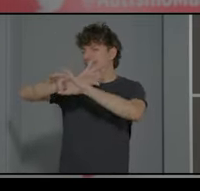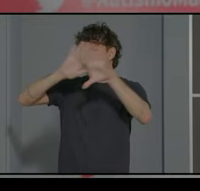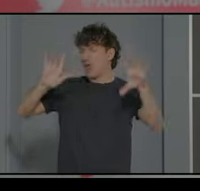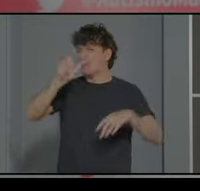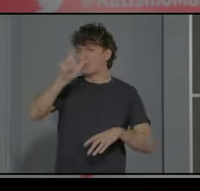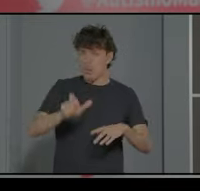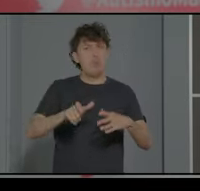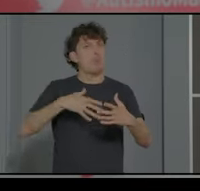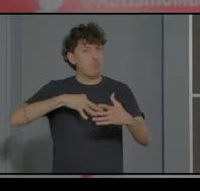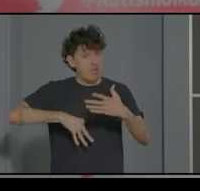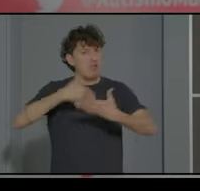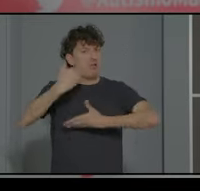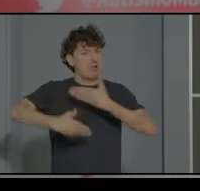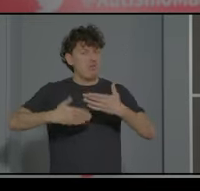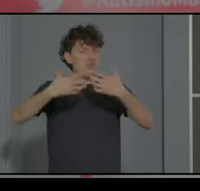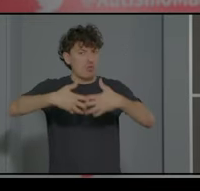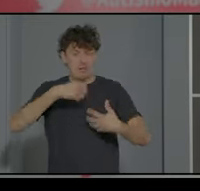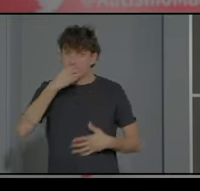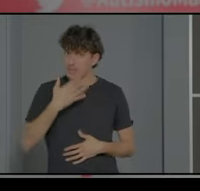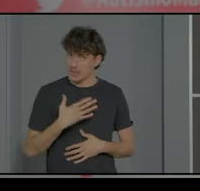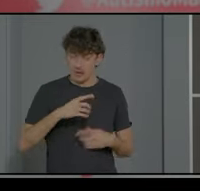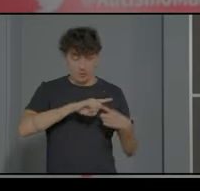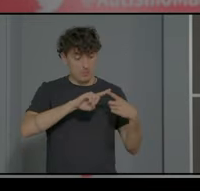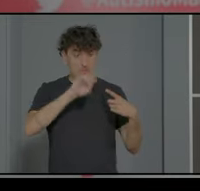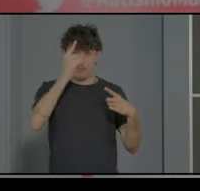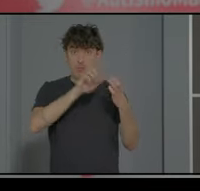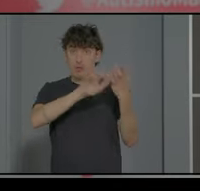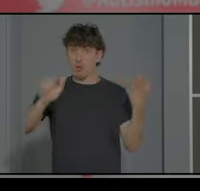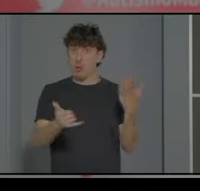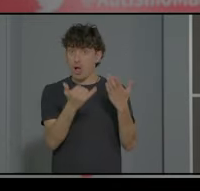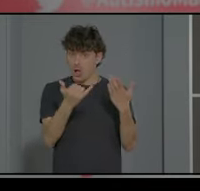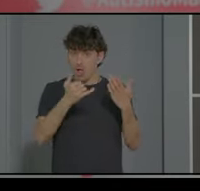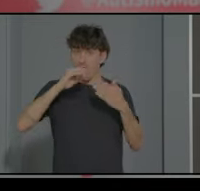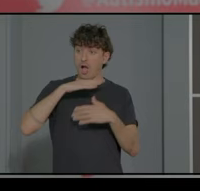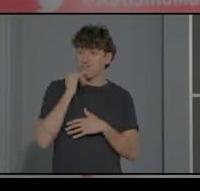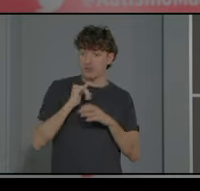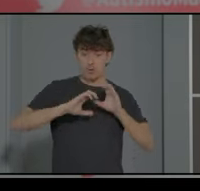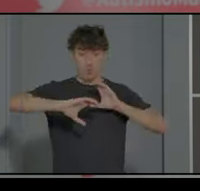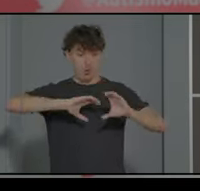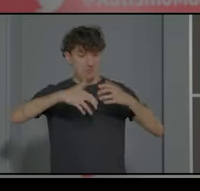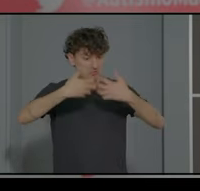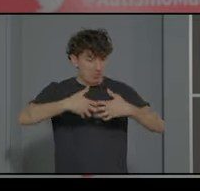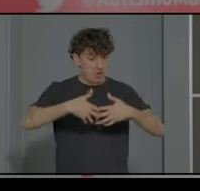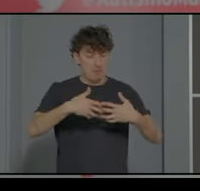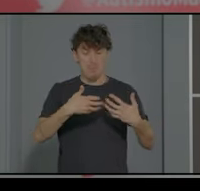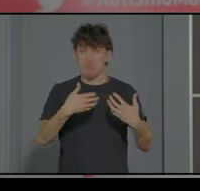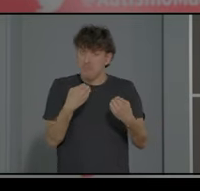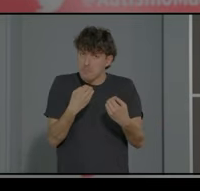lo primero sería la presencia de un lenguaje y unas habilidades de comunicación funcionales esto